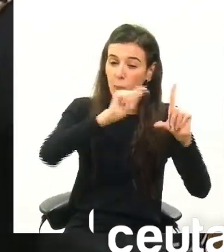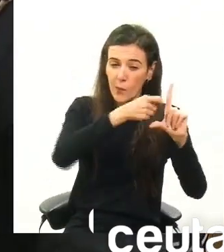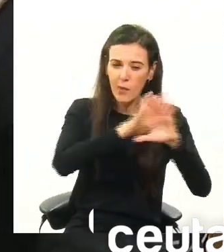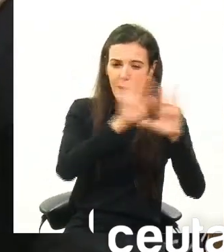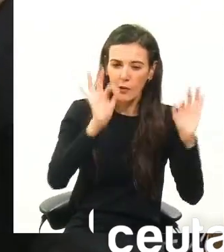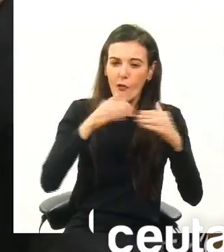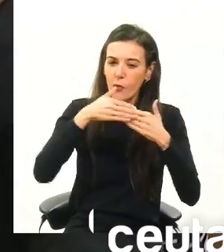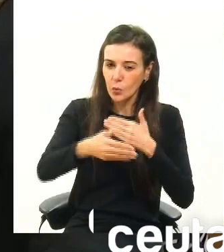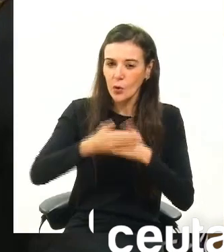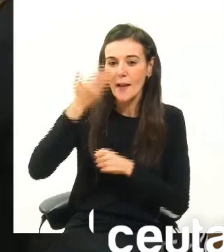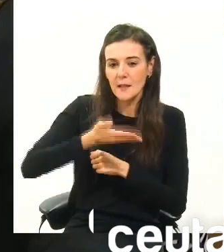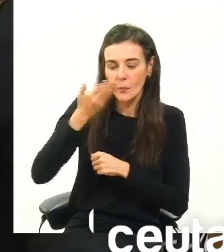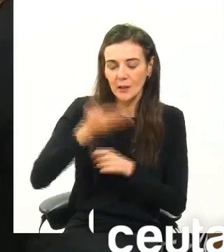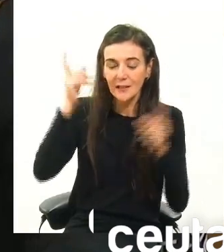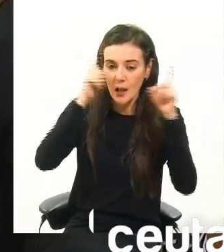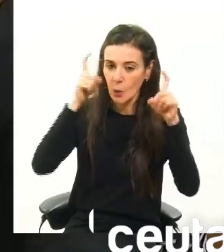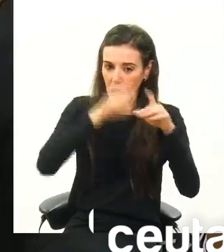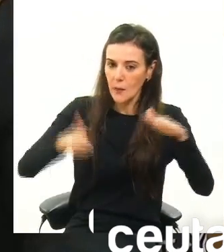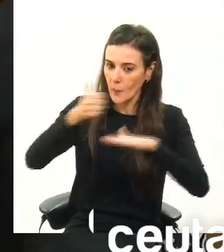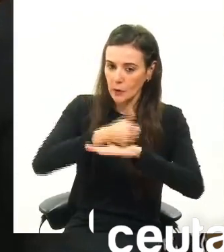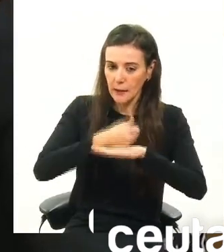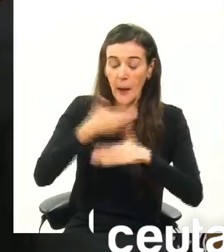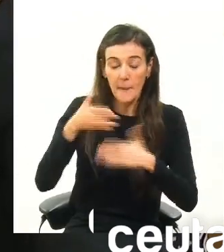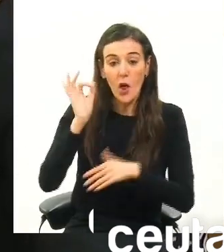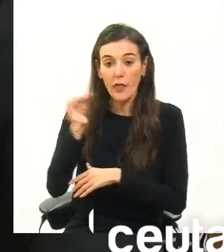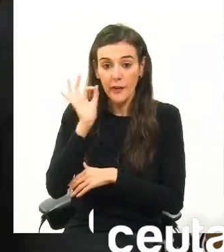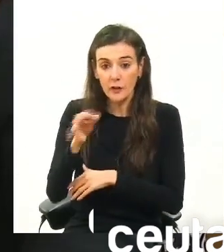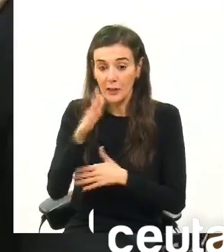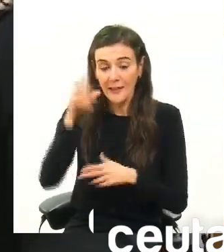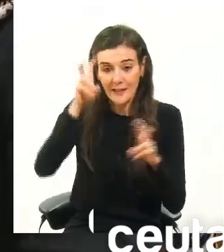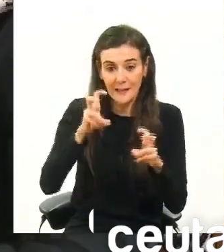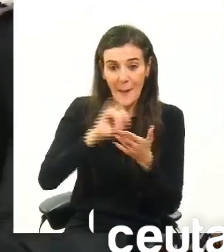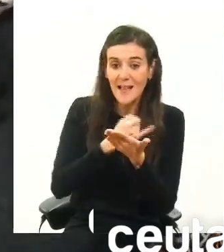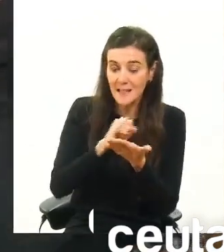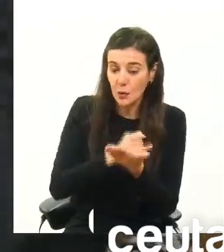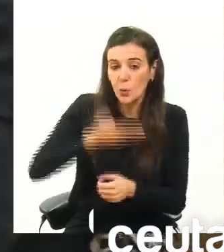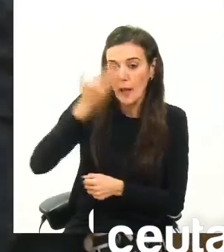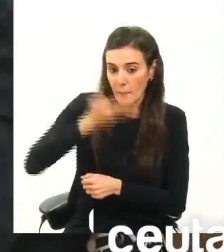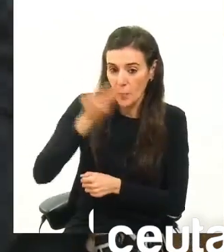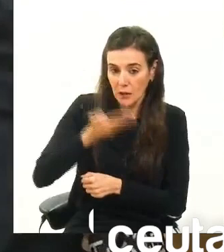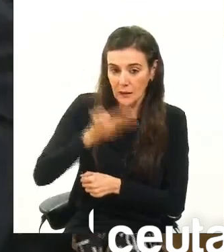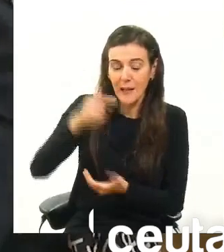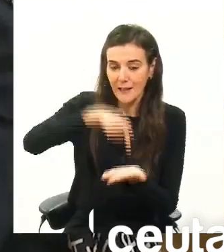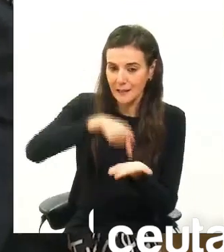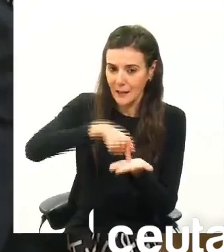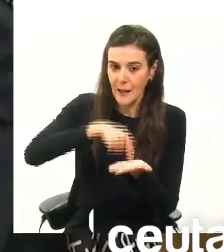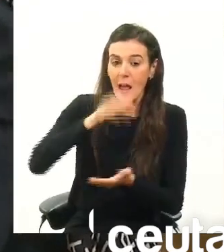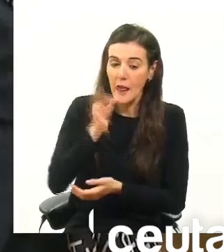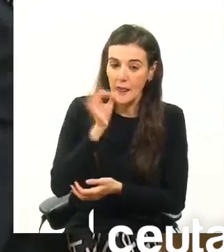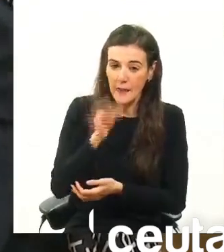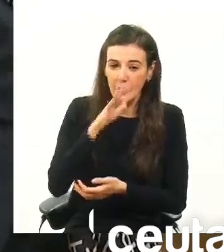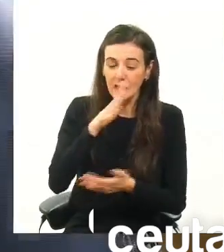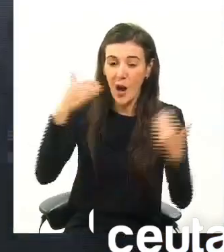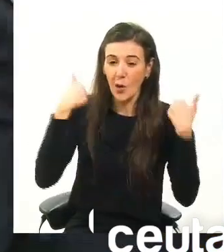que el futuro de Ceuta pasa por la educación. No obstante, cierto que esta materia o propuesta de tratar, si bien es cierto que no